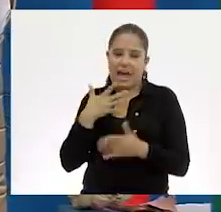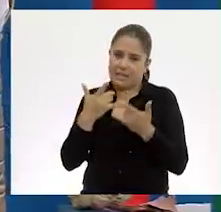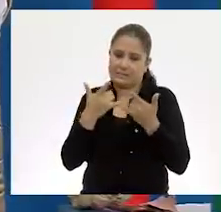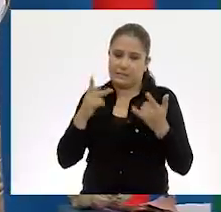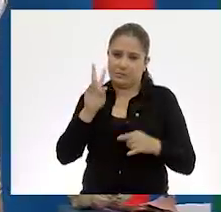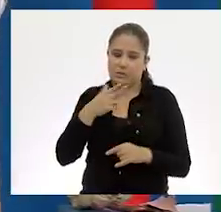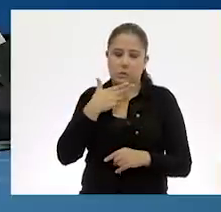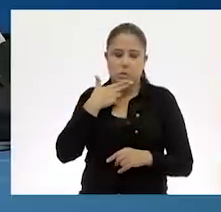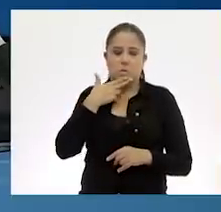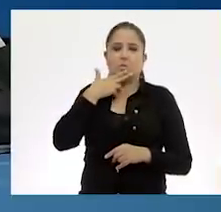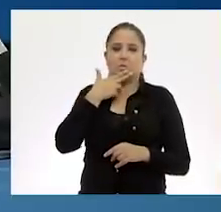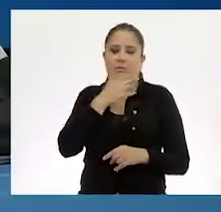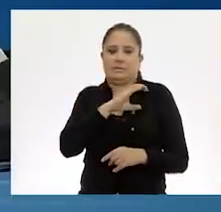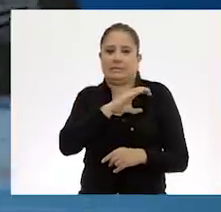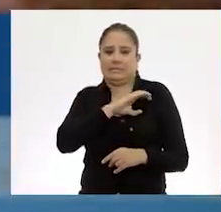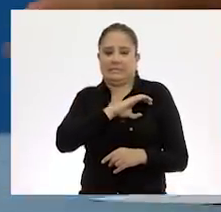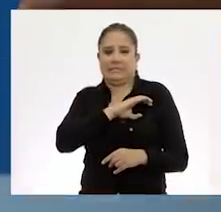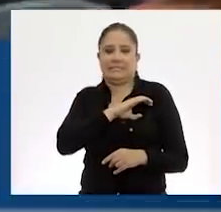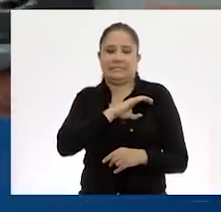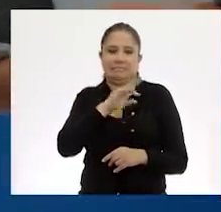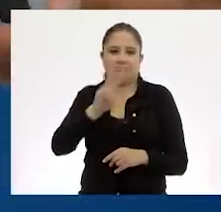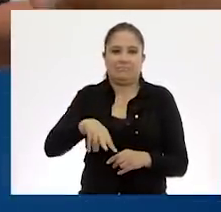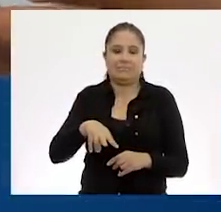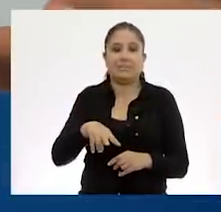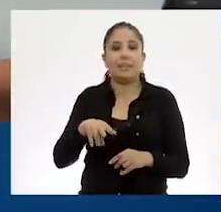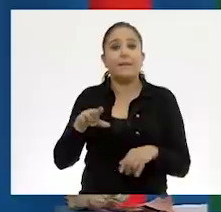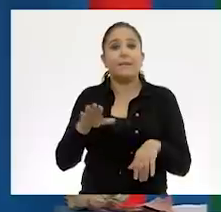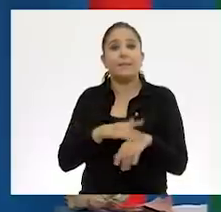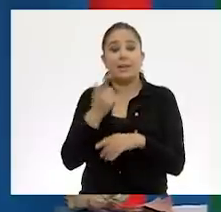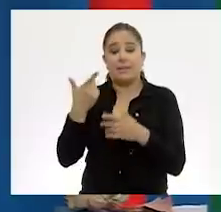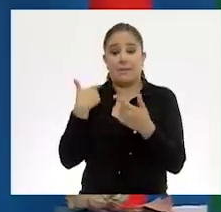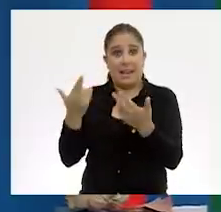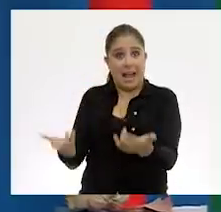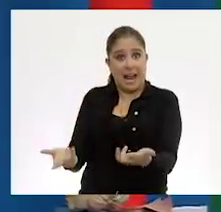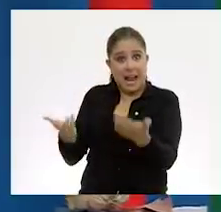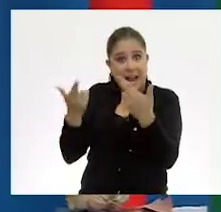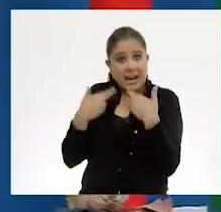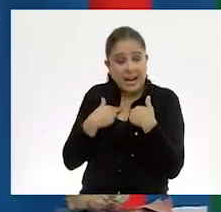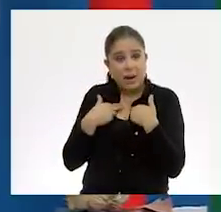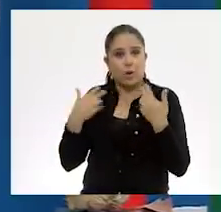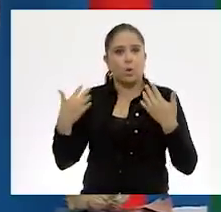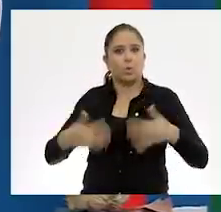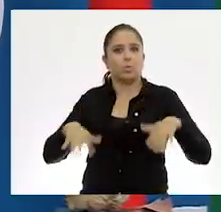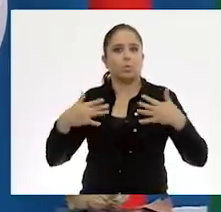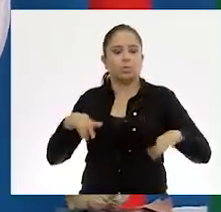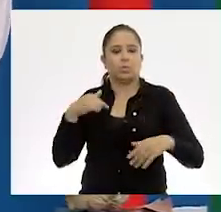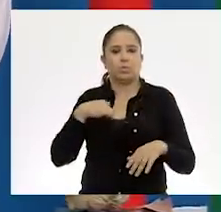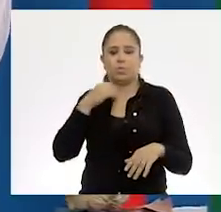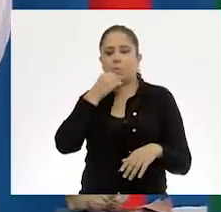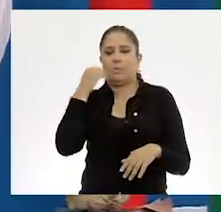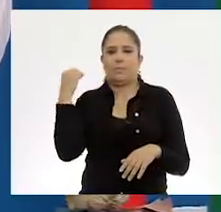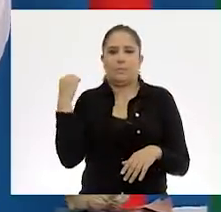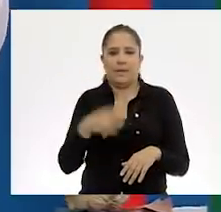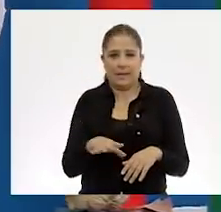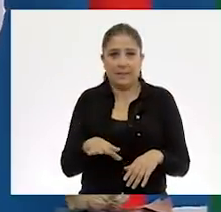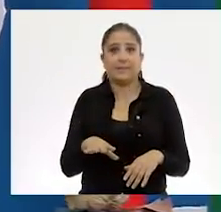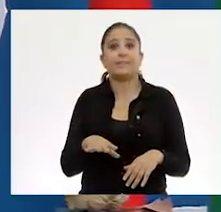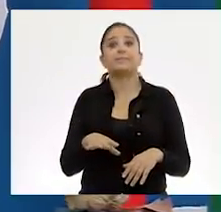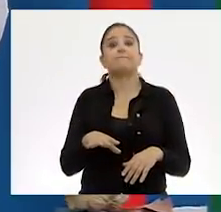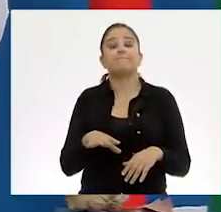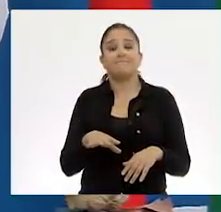significado. Y bueno, ¿qué te puedo decir? El que me lo haya regalado fue, pues para mí fue grandioso. Y